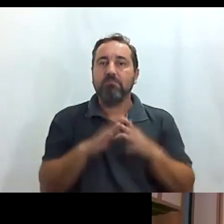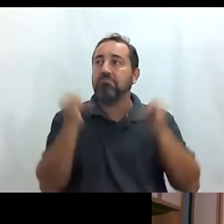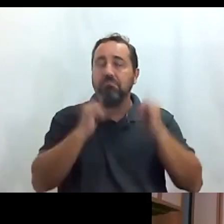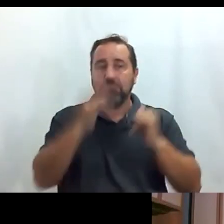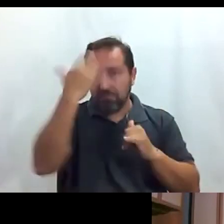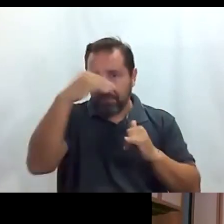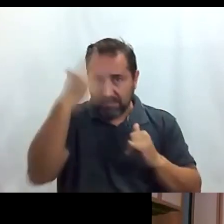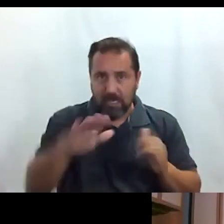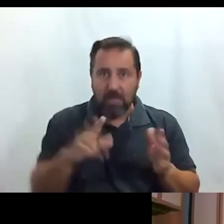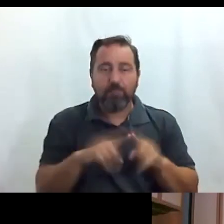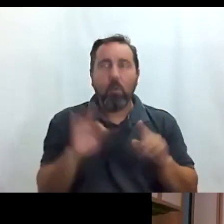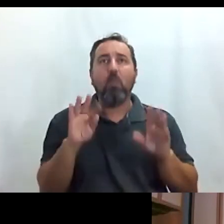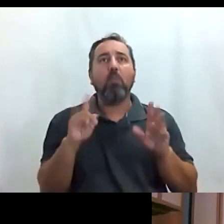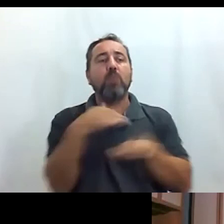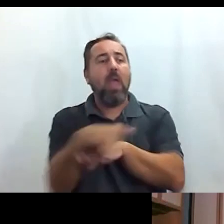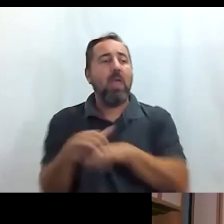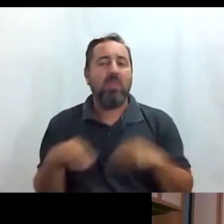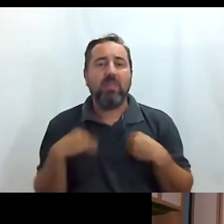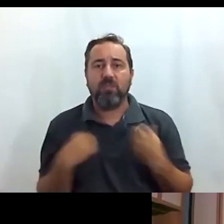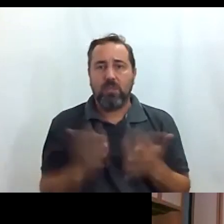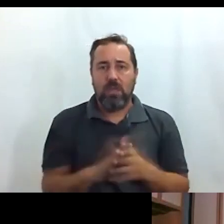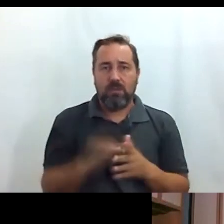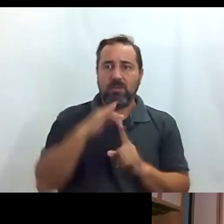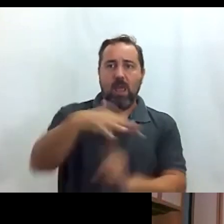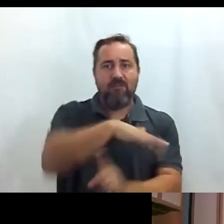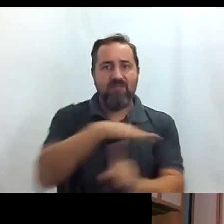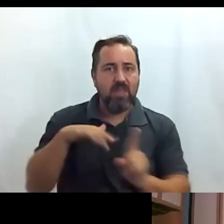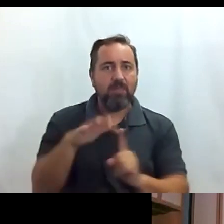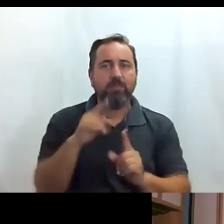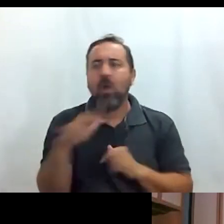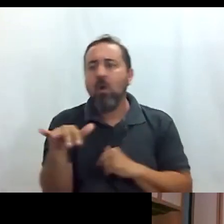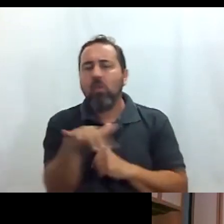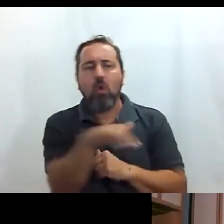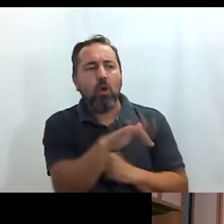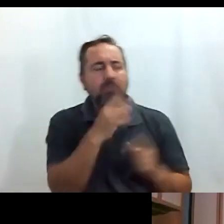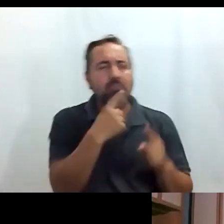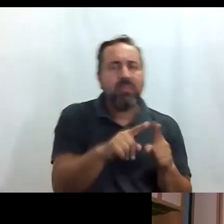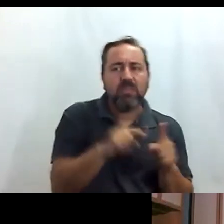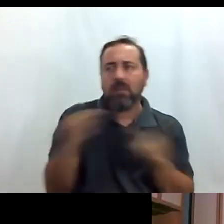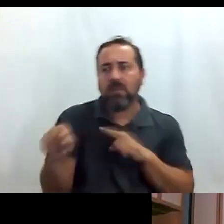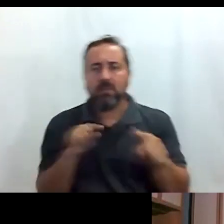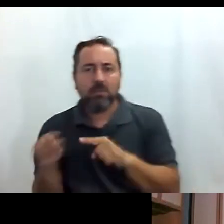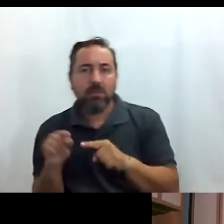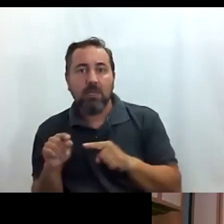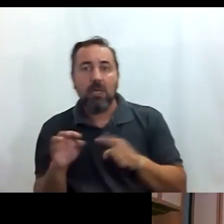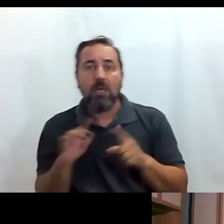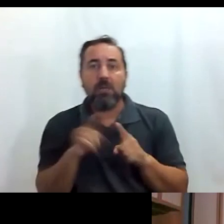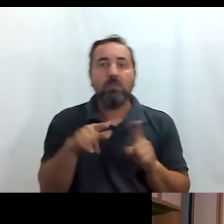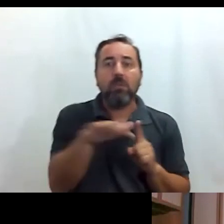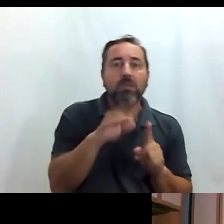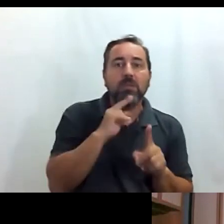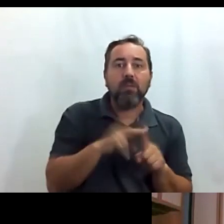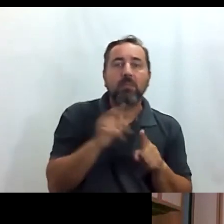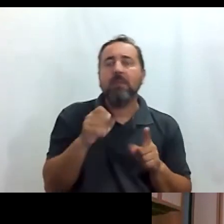y por disfrutar de sus calles de sus ambientes hay zonas que son muy distintas a otras fauna urbana muy